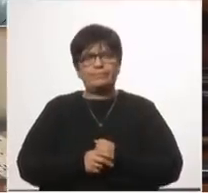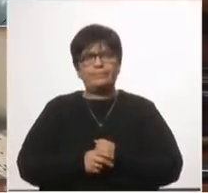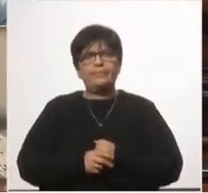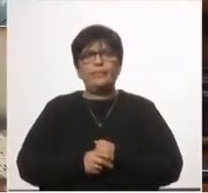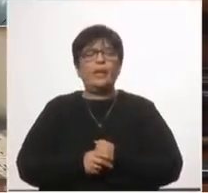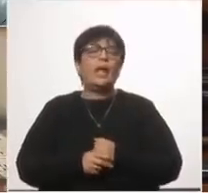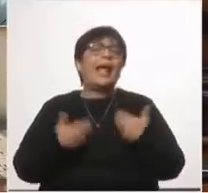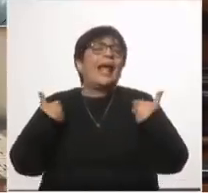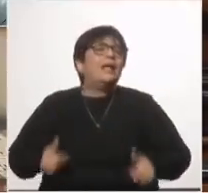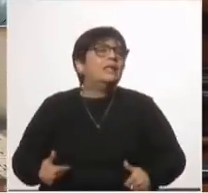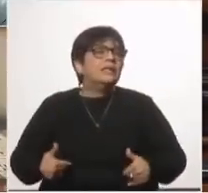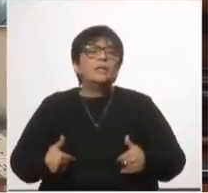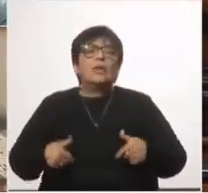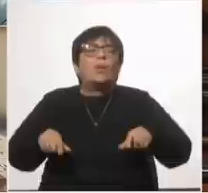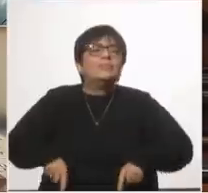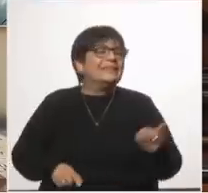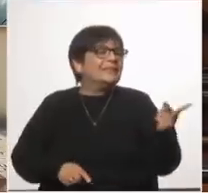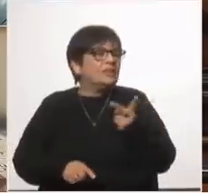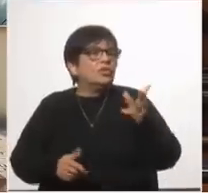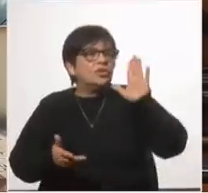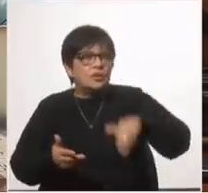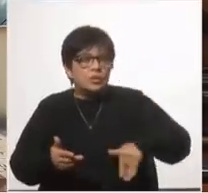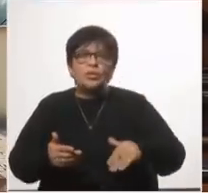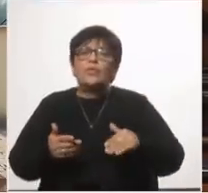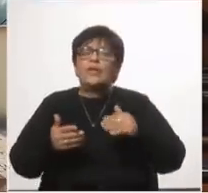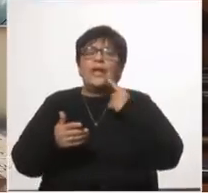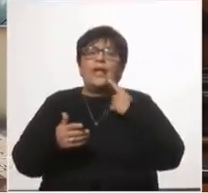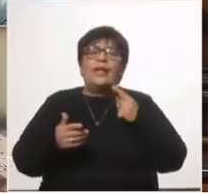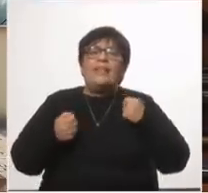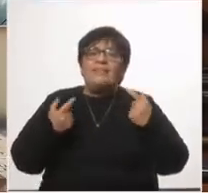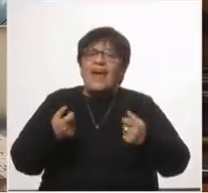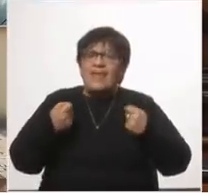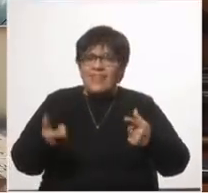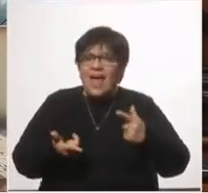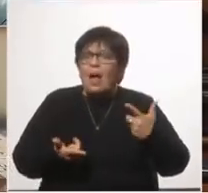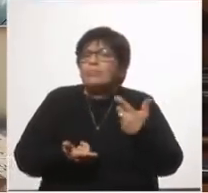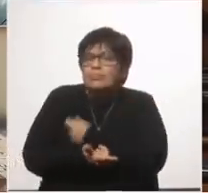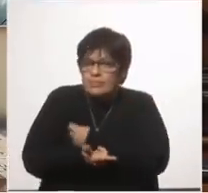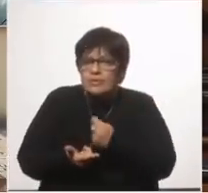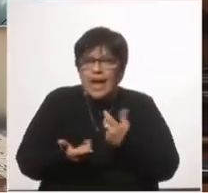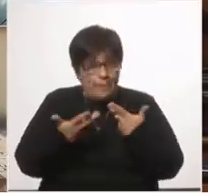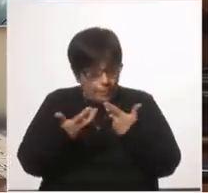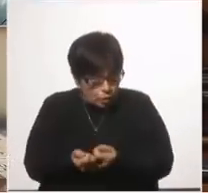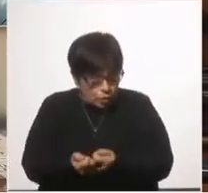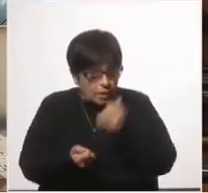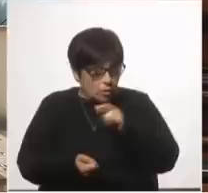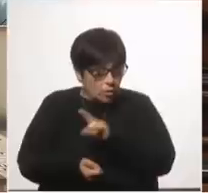¿qué posición tienen los ministros y el gobierno uruguayo sobre la liberación transitoria de los patentes? ¿la apoyaron? ¿la van a apoyar?